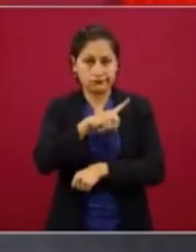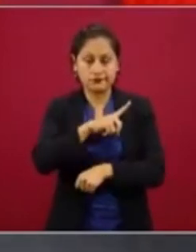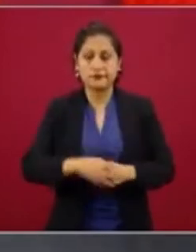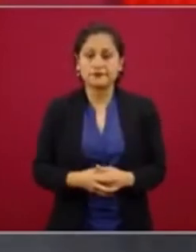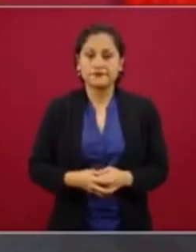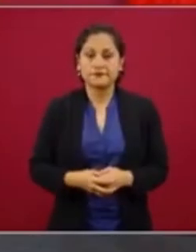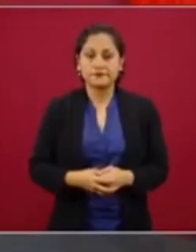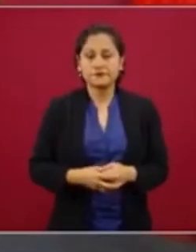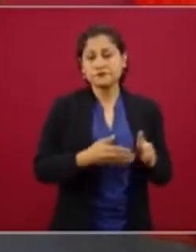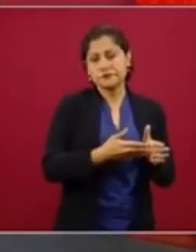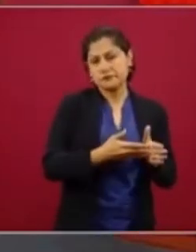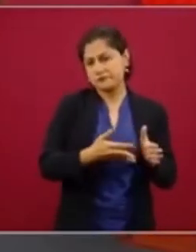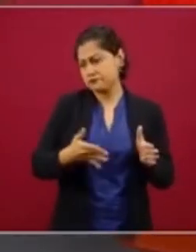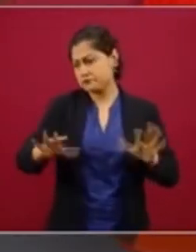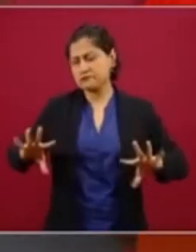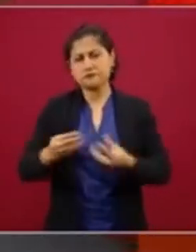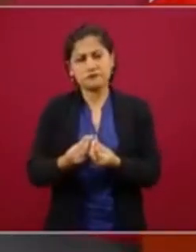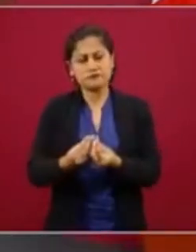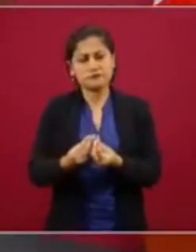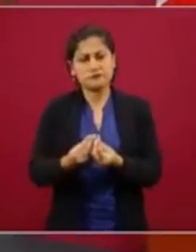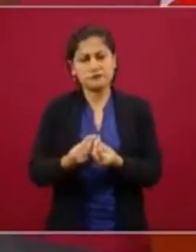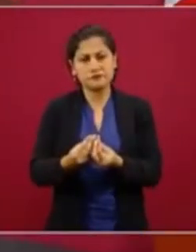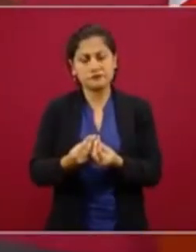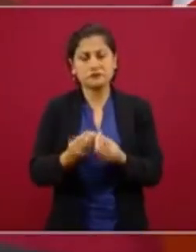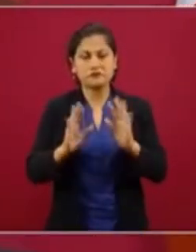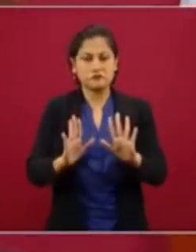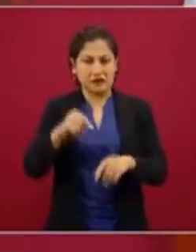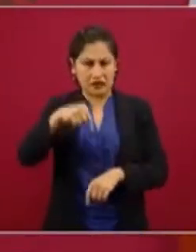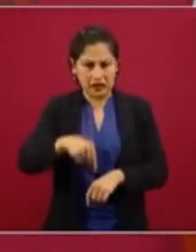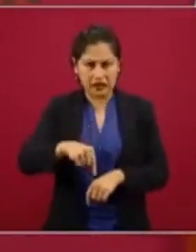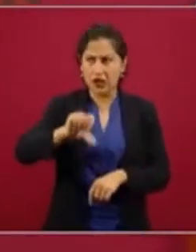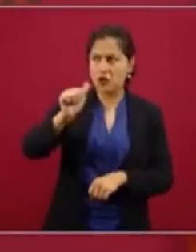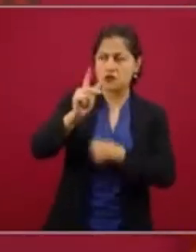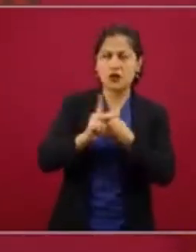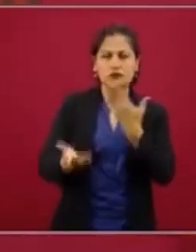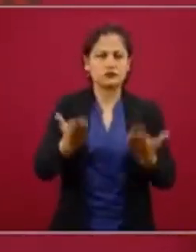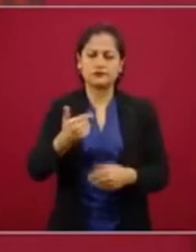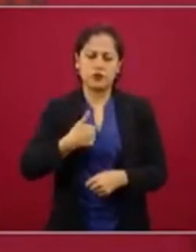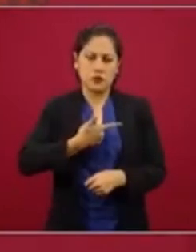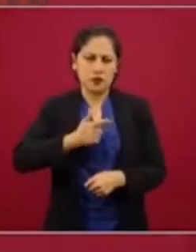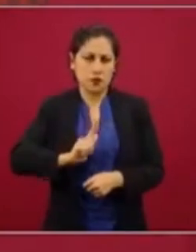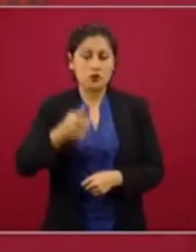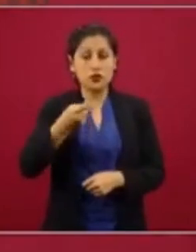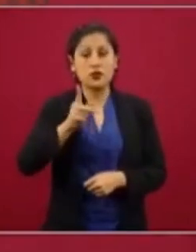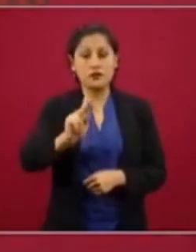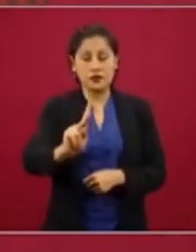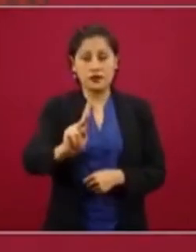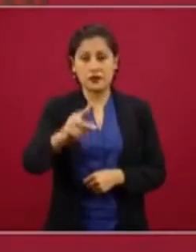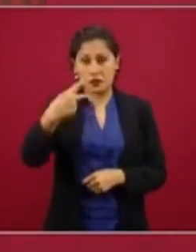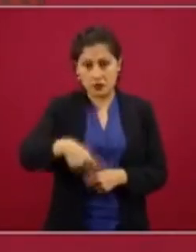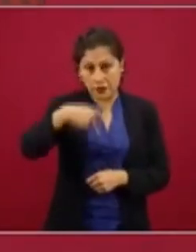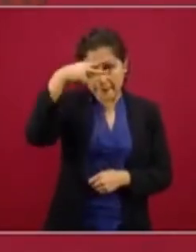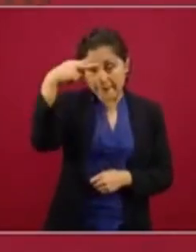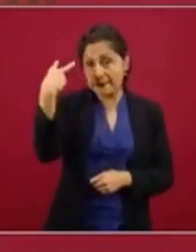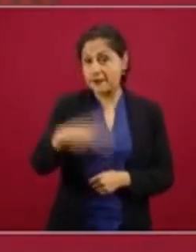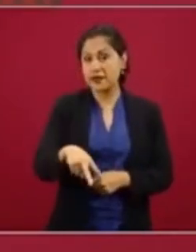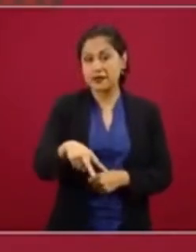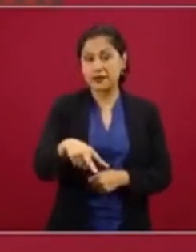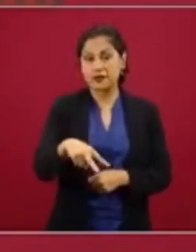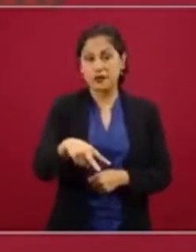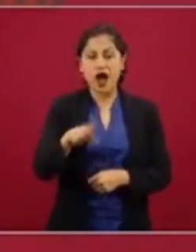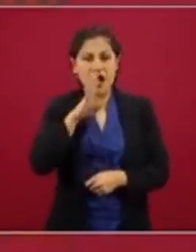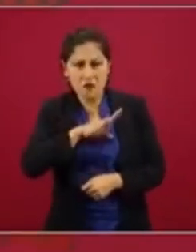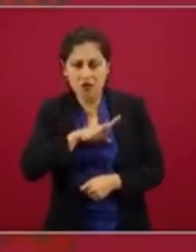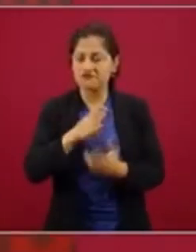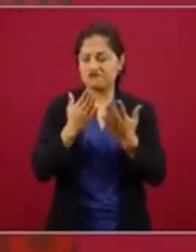no me gustan las comparaciones, pero nuestro país no ha salido